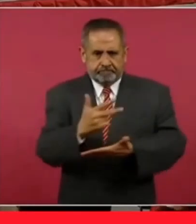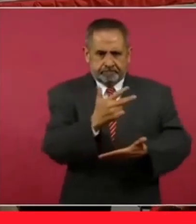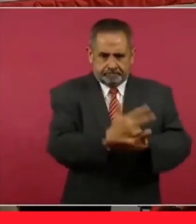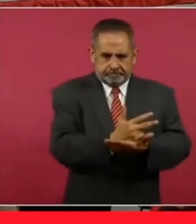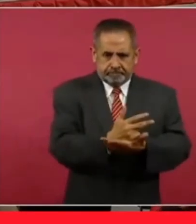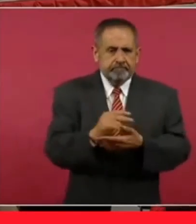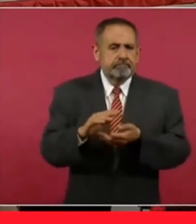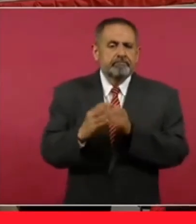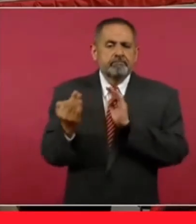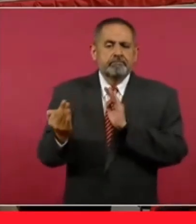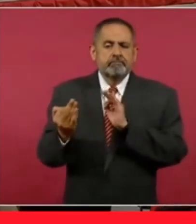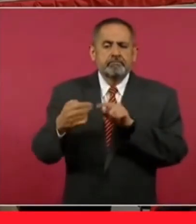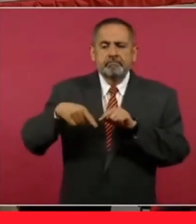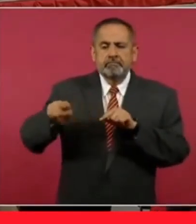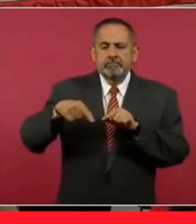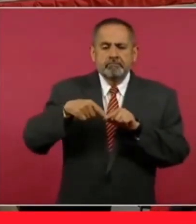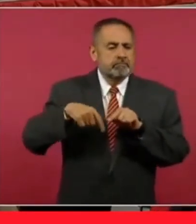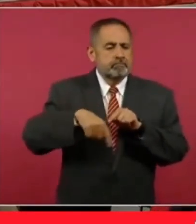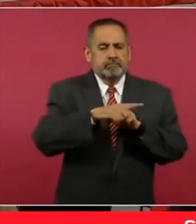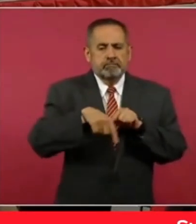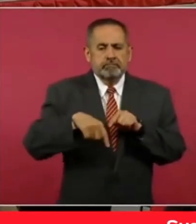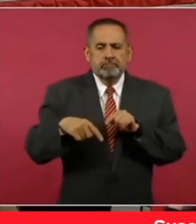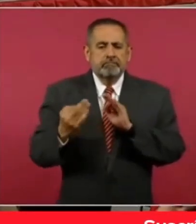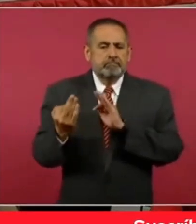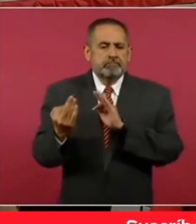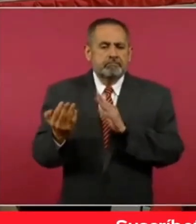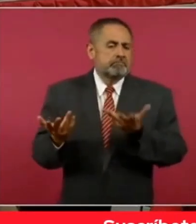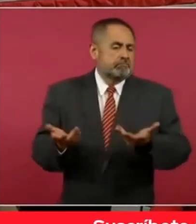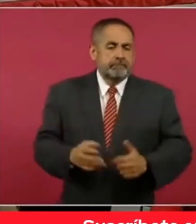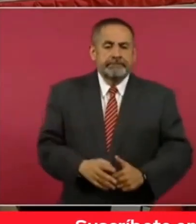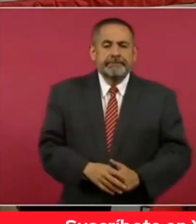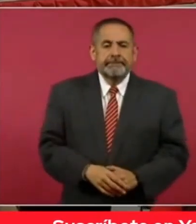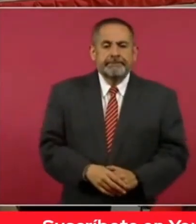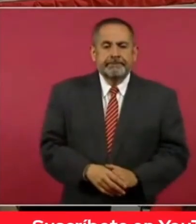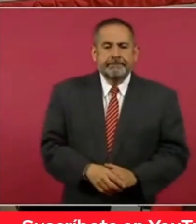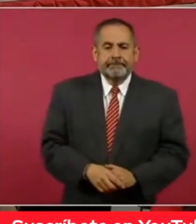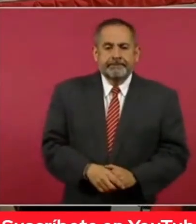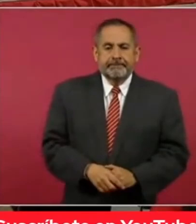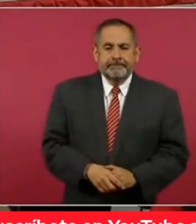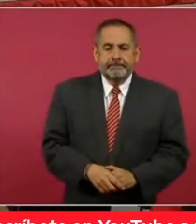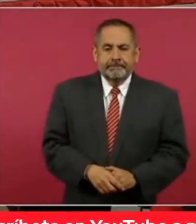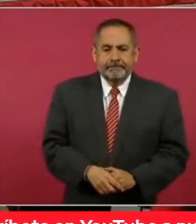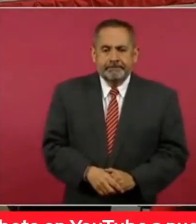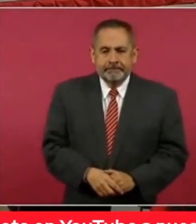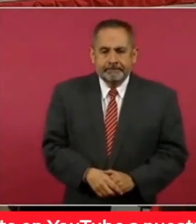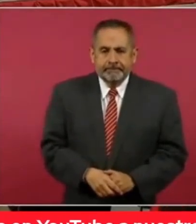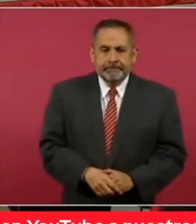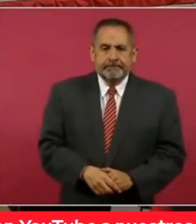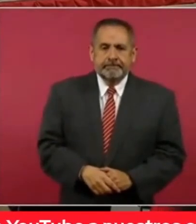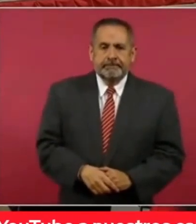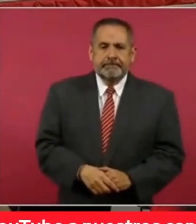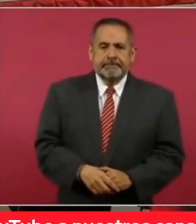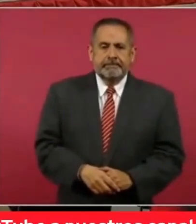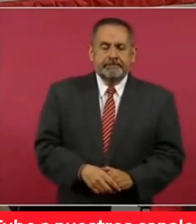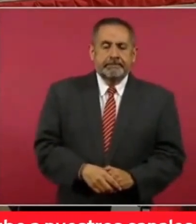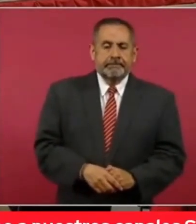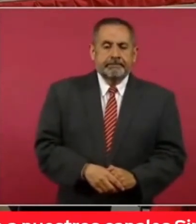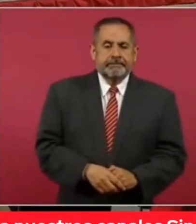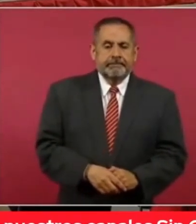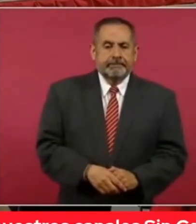cerca. De Calakmul. Gracias. De Calakmul. Gracias. De Calakmul. De